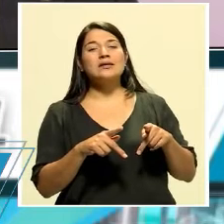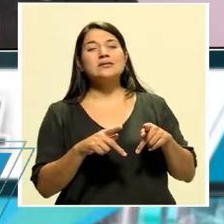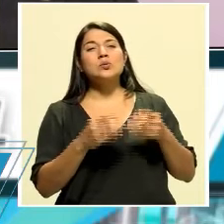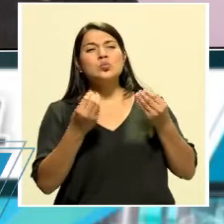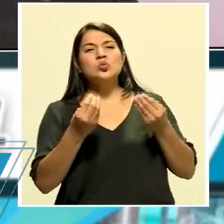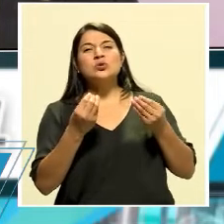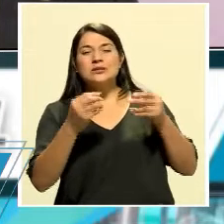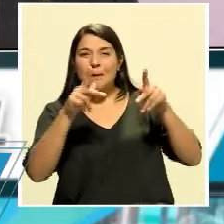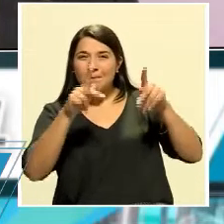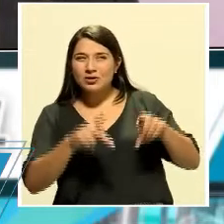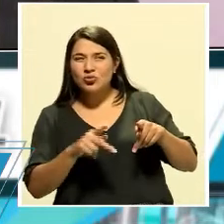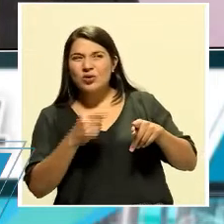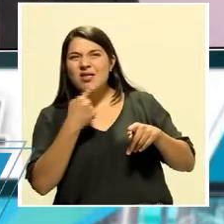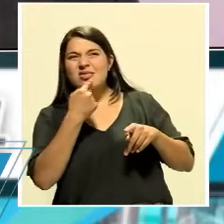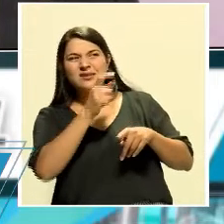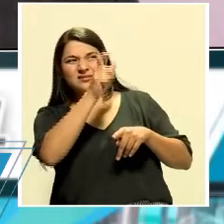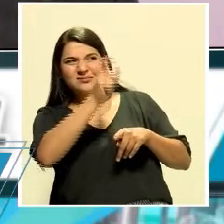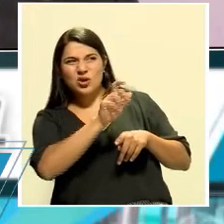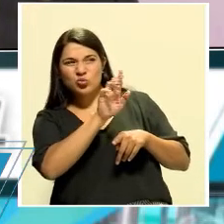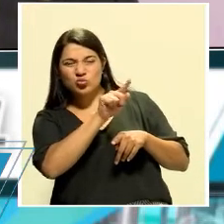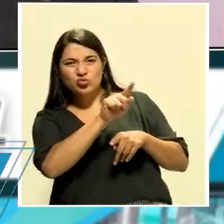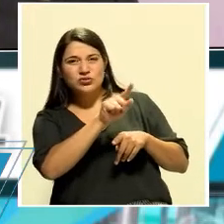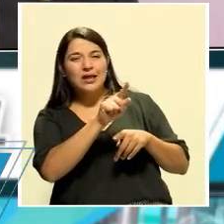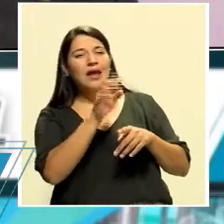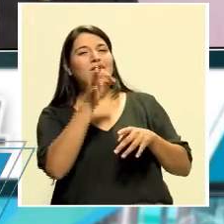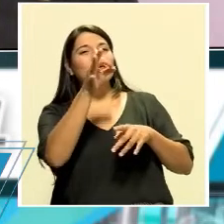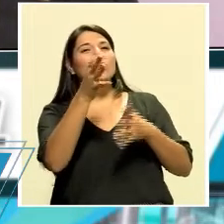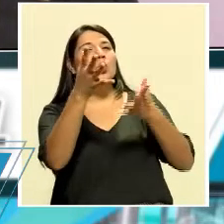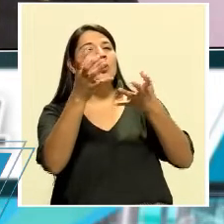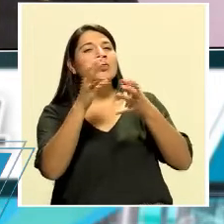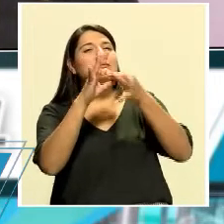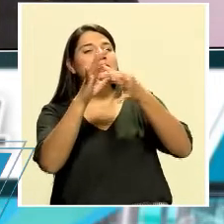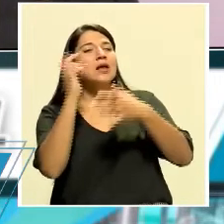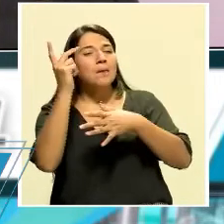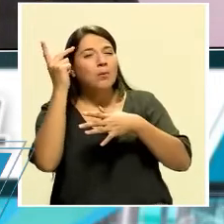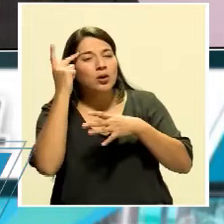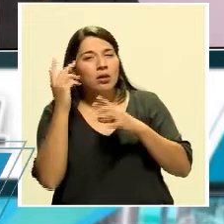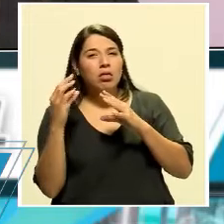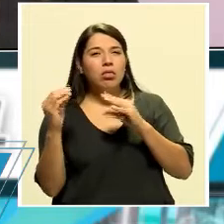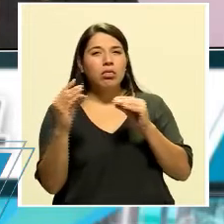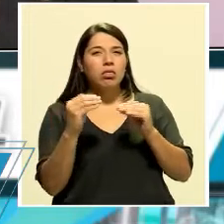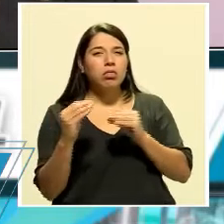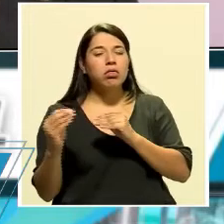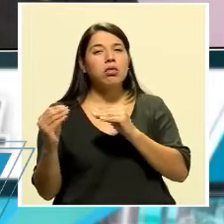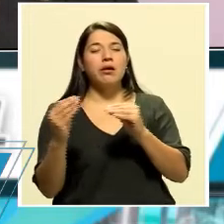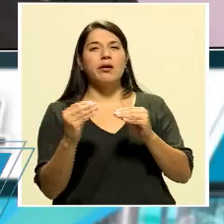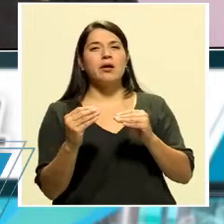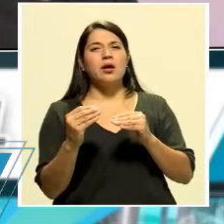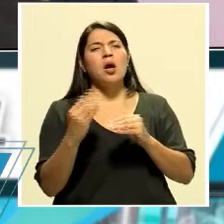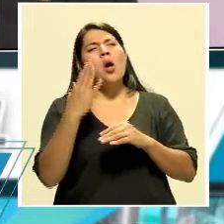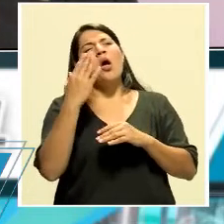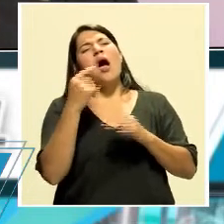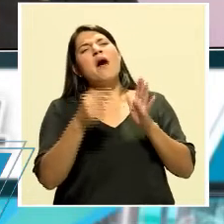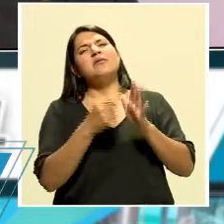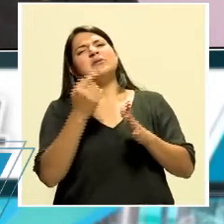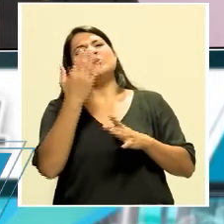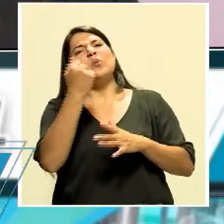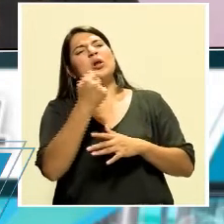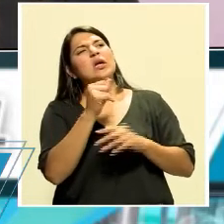está ahí velado, está en medias palabras, está en, por qué siguen haciendo